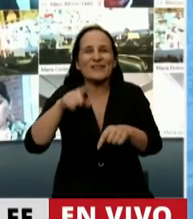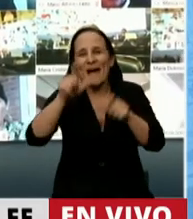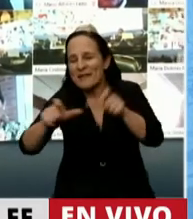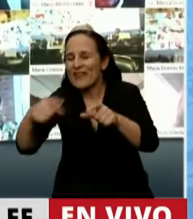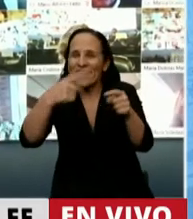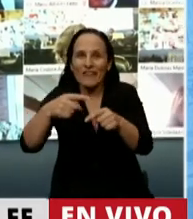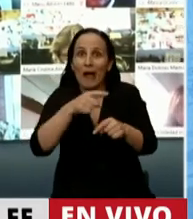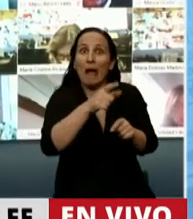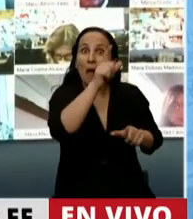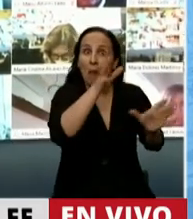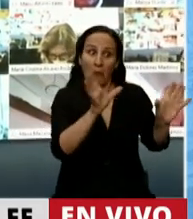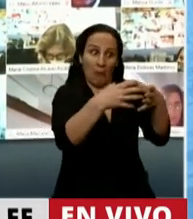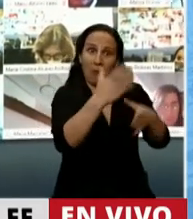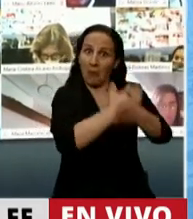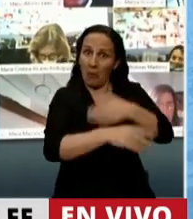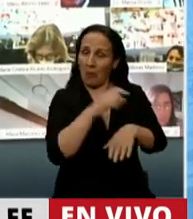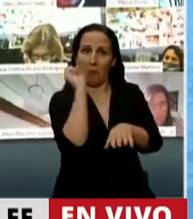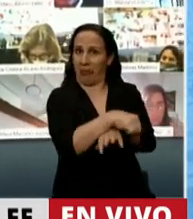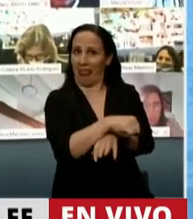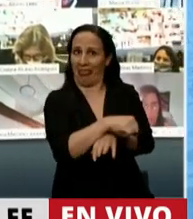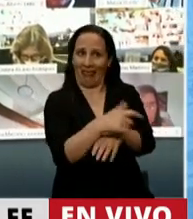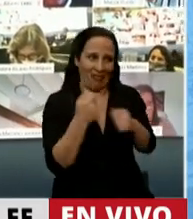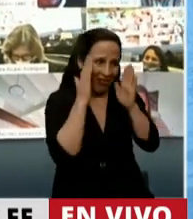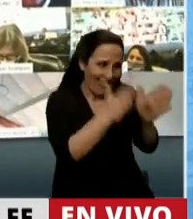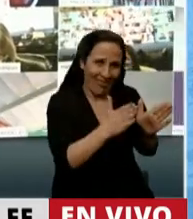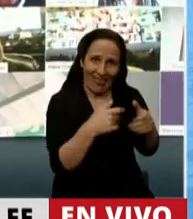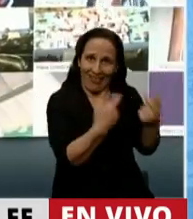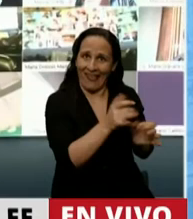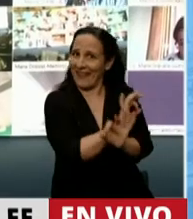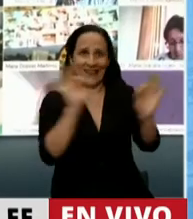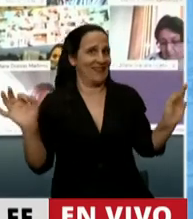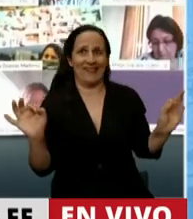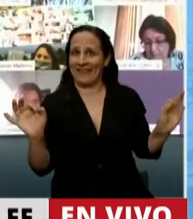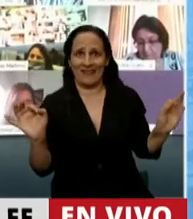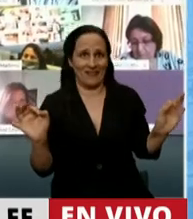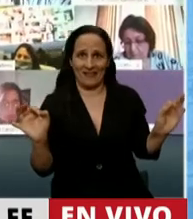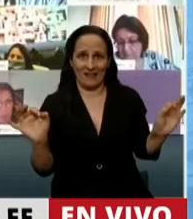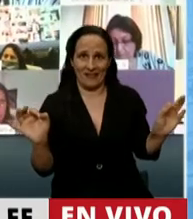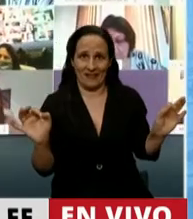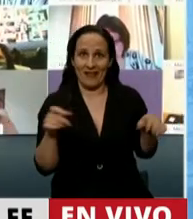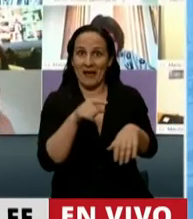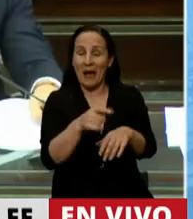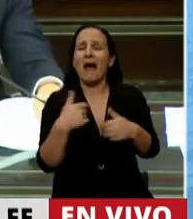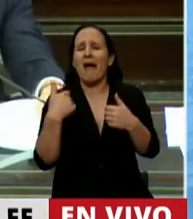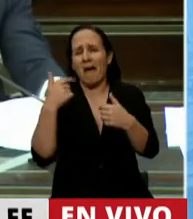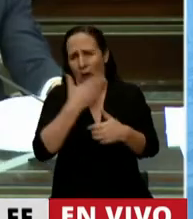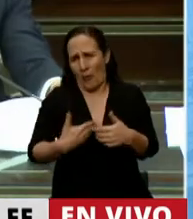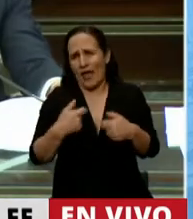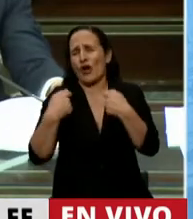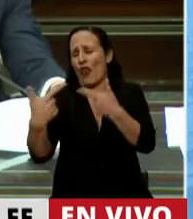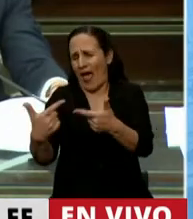acciones que desarrollaron para otros sectores como gobierno, no estuvieron ellos en esos beneficios.